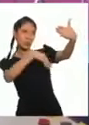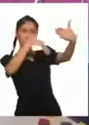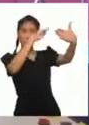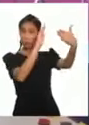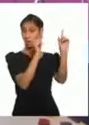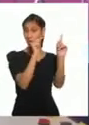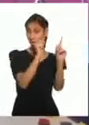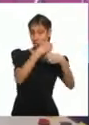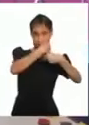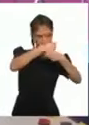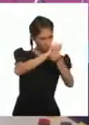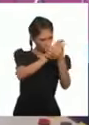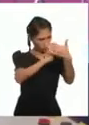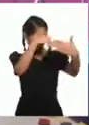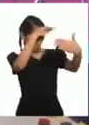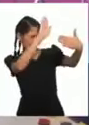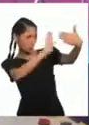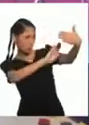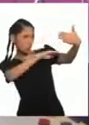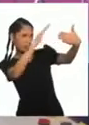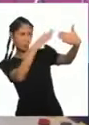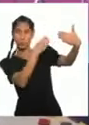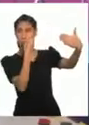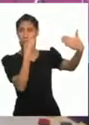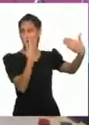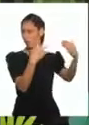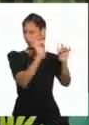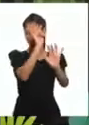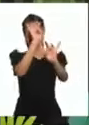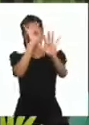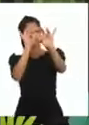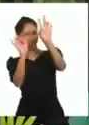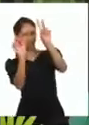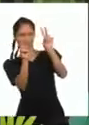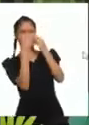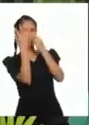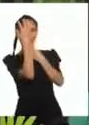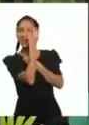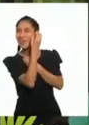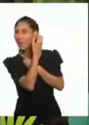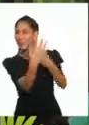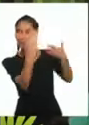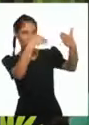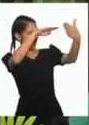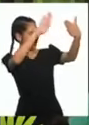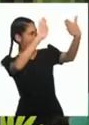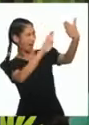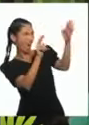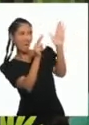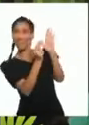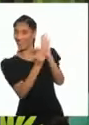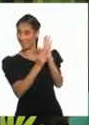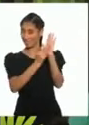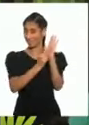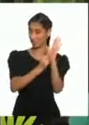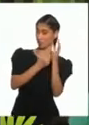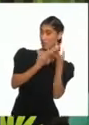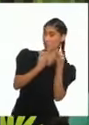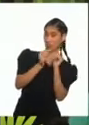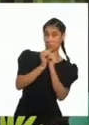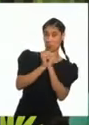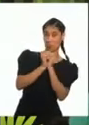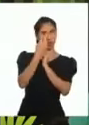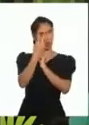llenas de magia Y belleza Veo que cada región De nuestro país